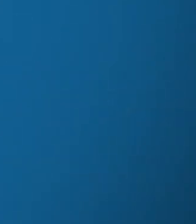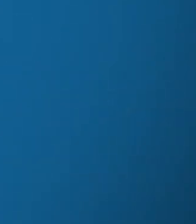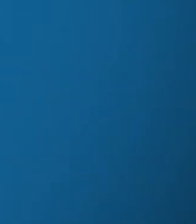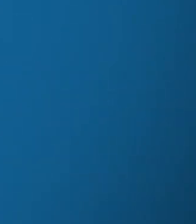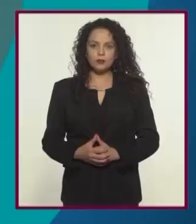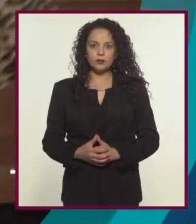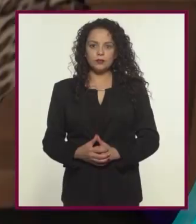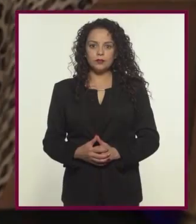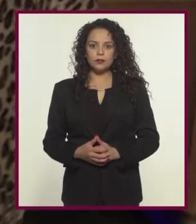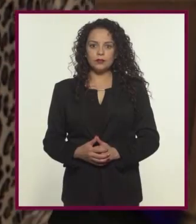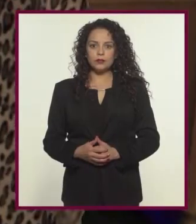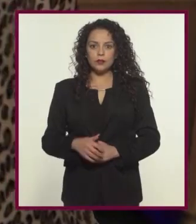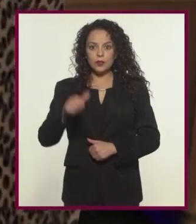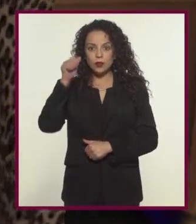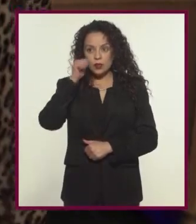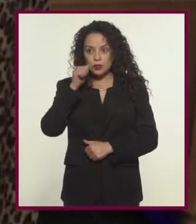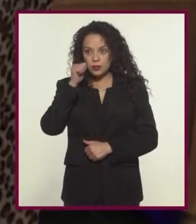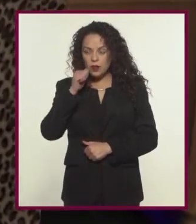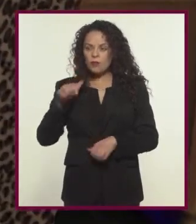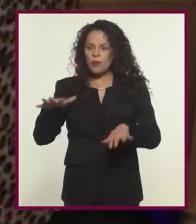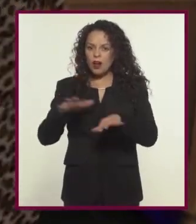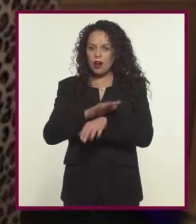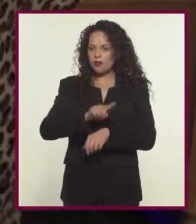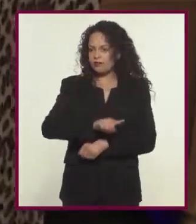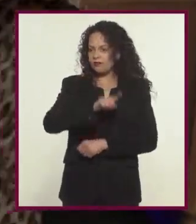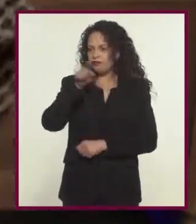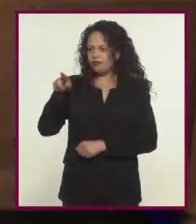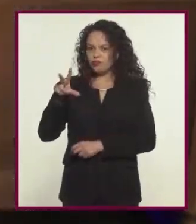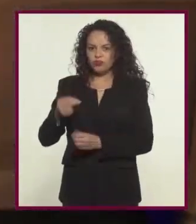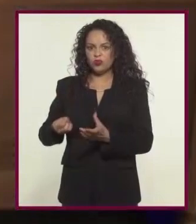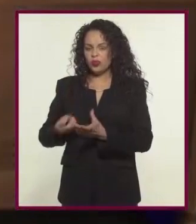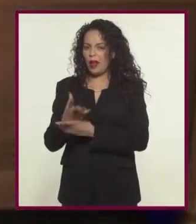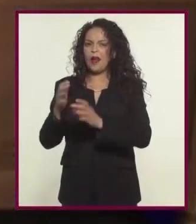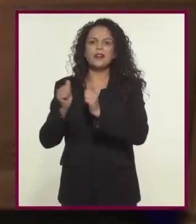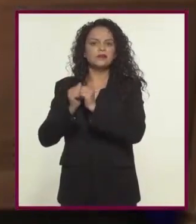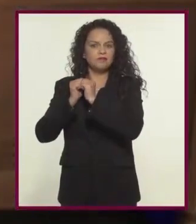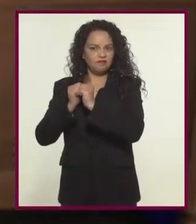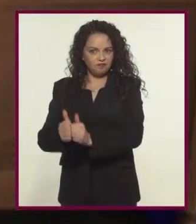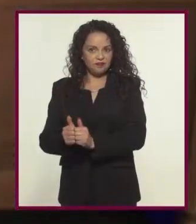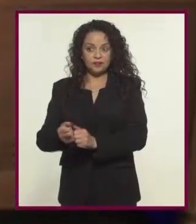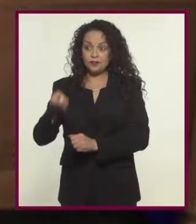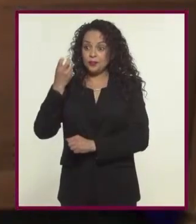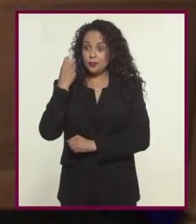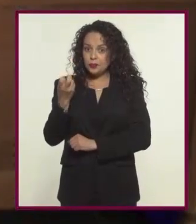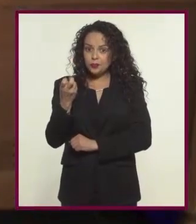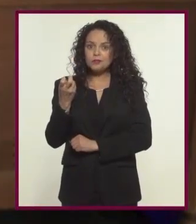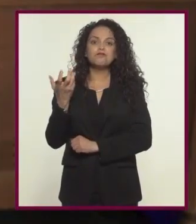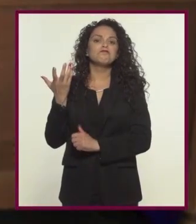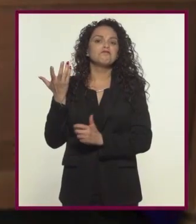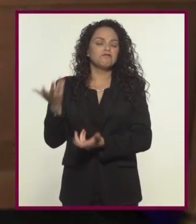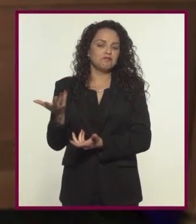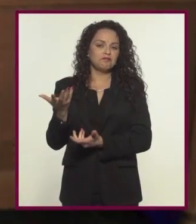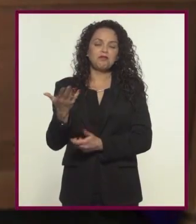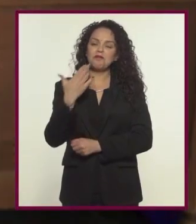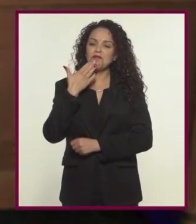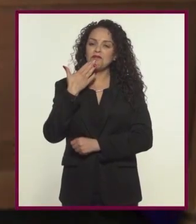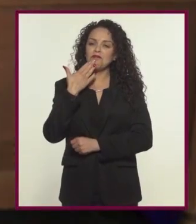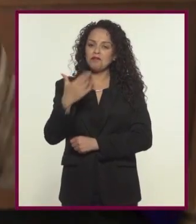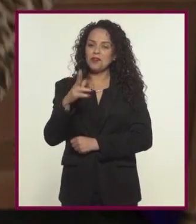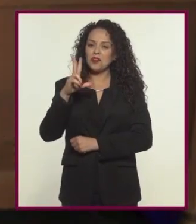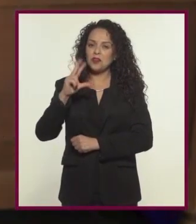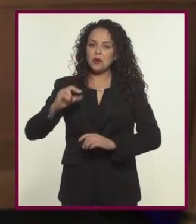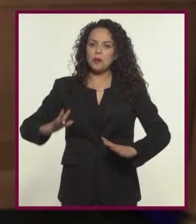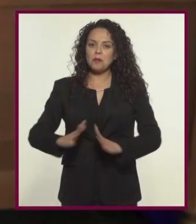Durante los inviernos suelen emigrar a su habitación y no salen mucho de ahí, lo cual es el pretexto